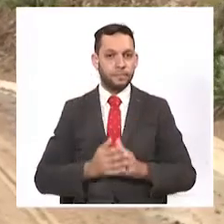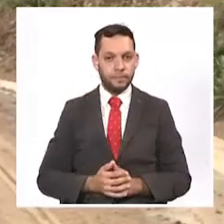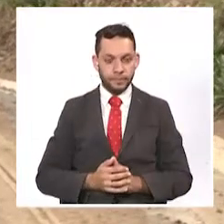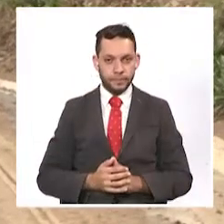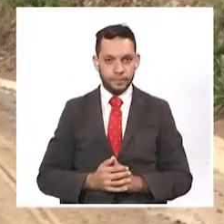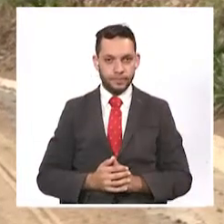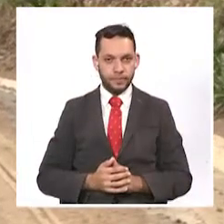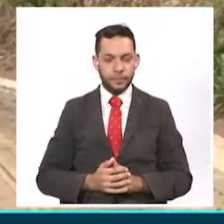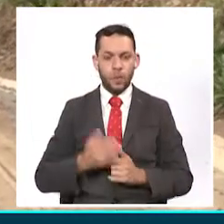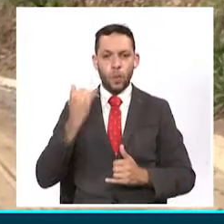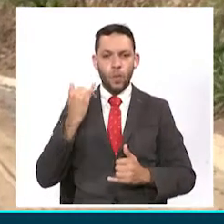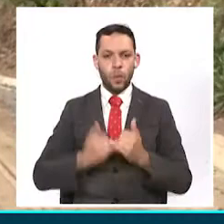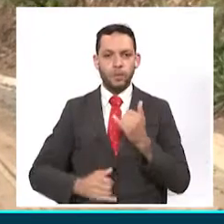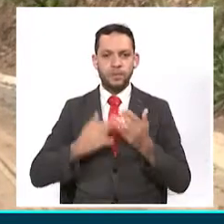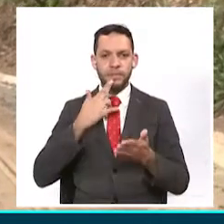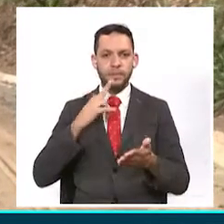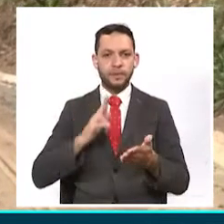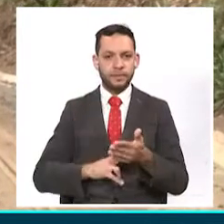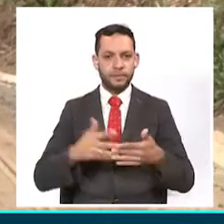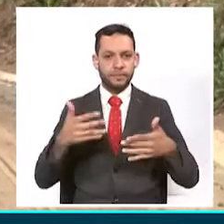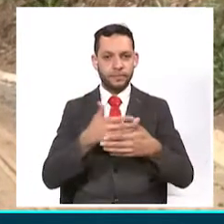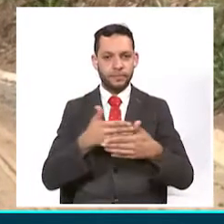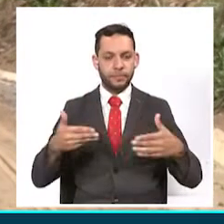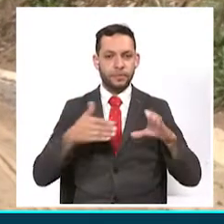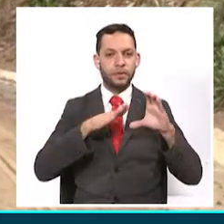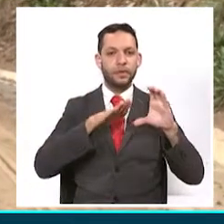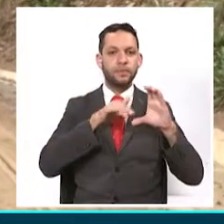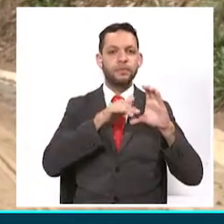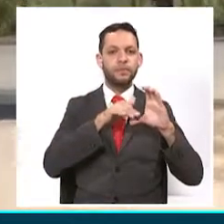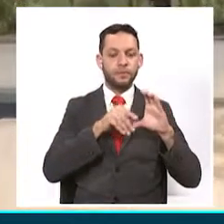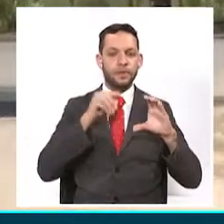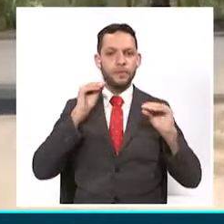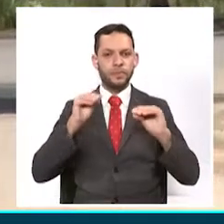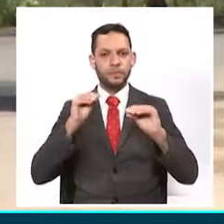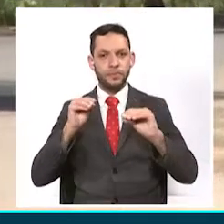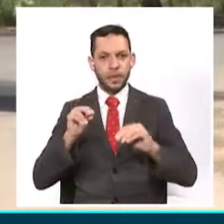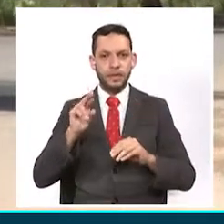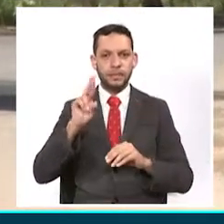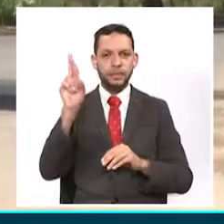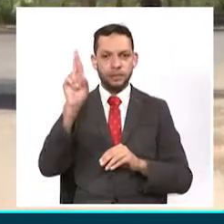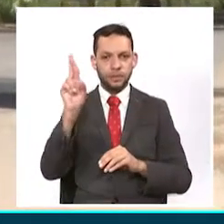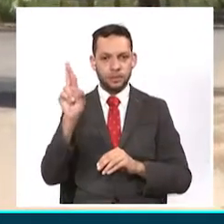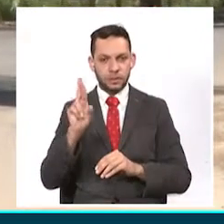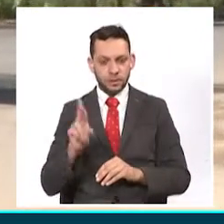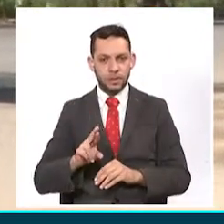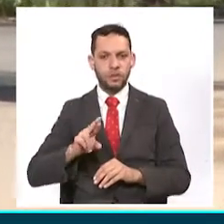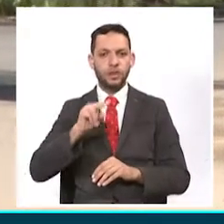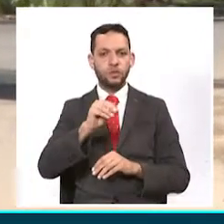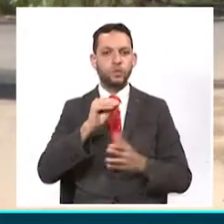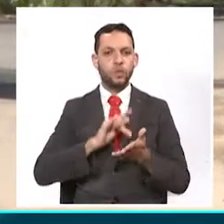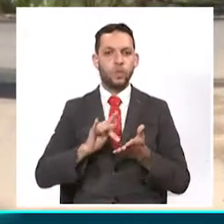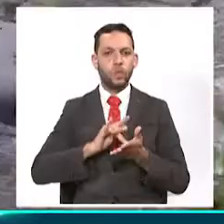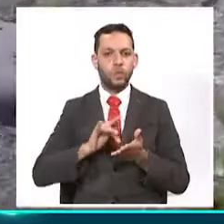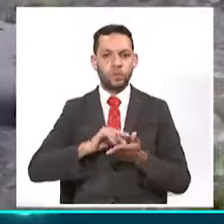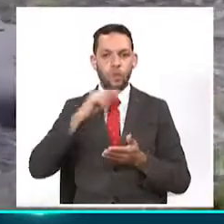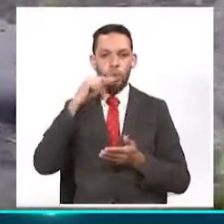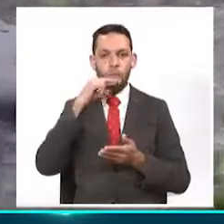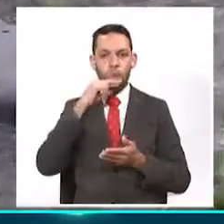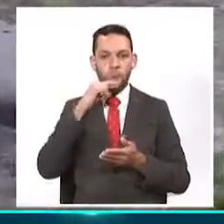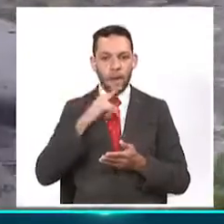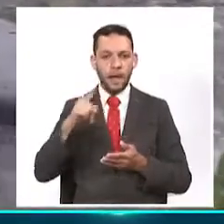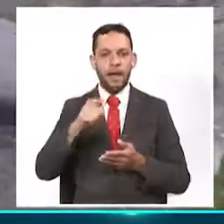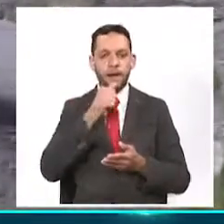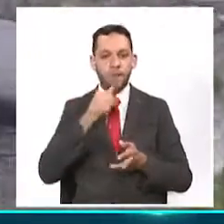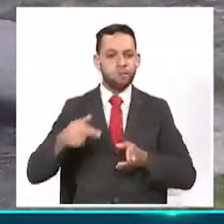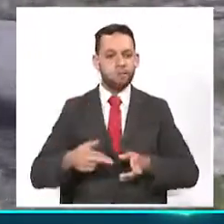Según el último reporte del IDEAM, Risaralda continúa en alerta naranja y amarilla por posibles deslizamientos de tierra y crecientes de ríos,